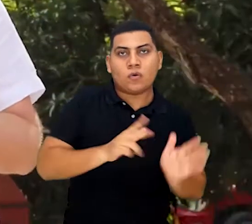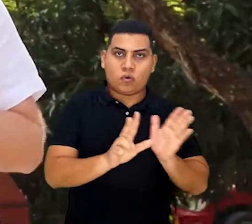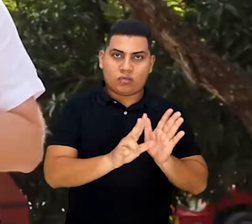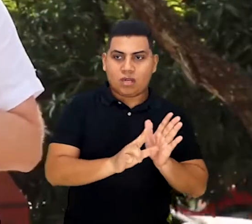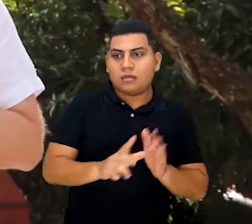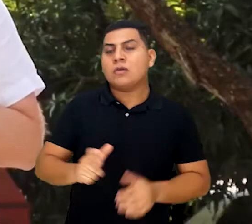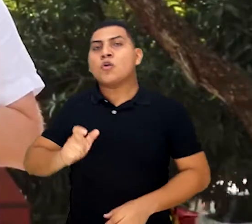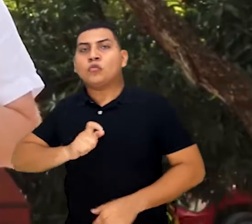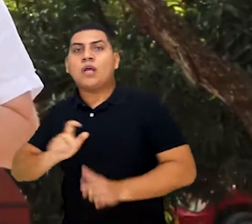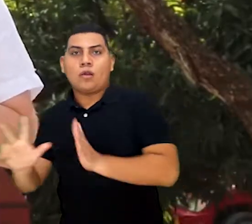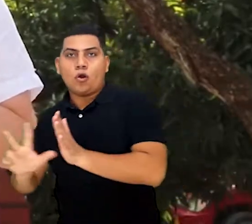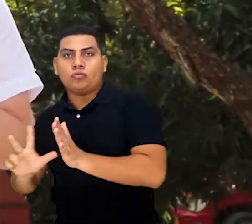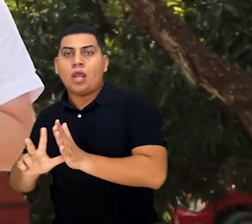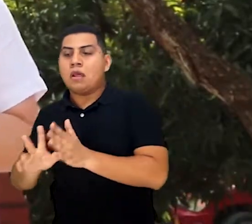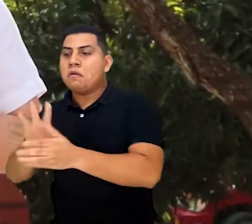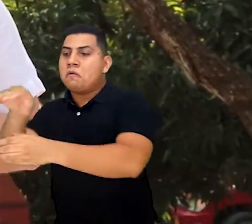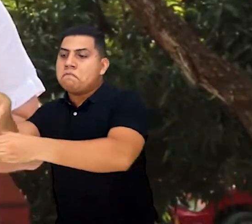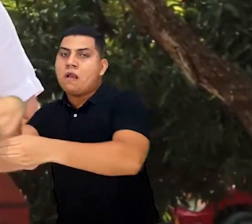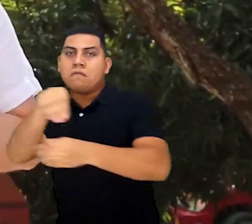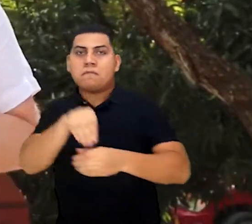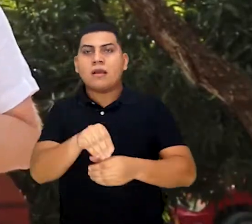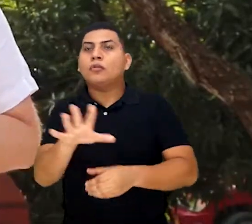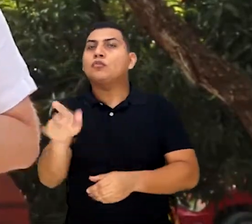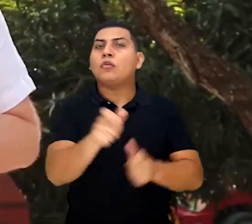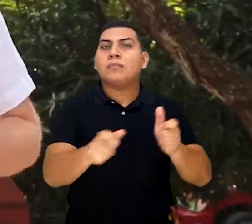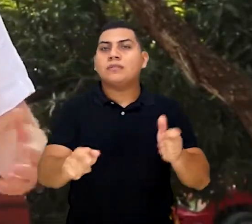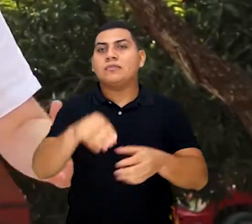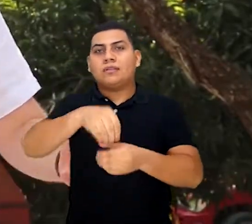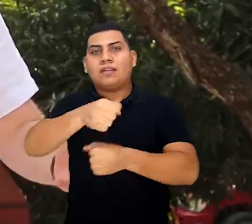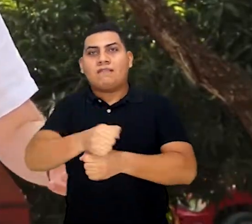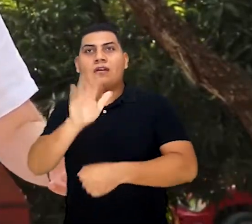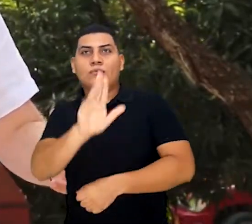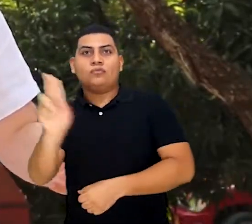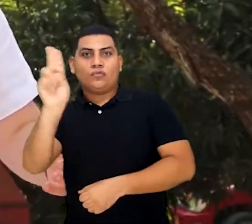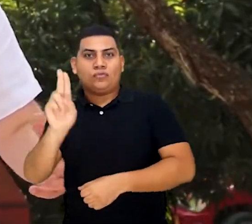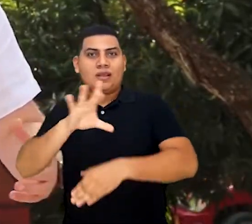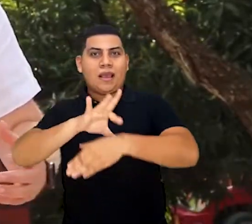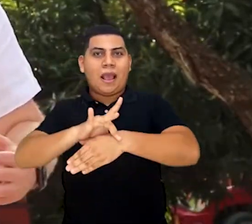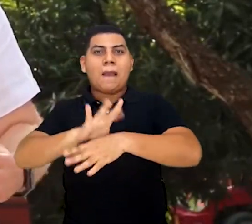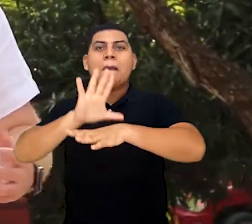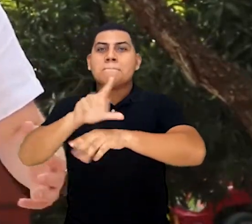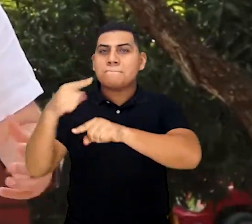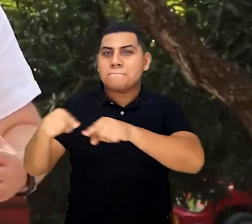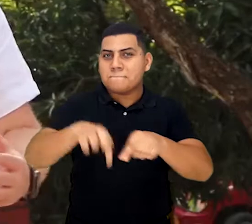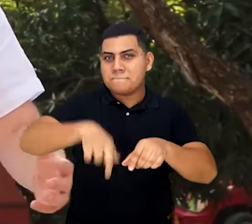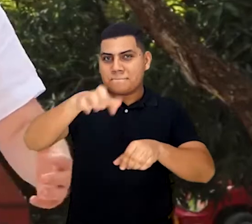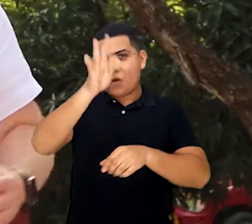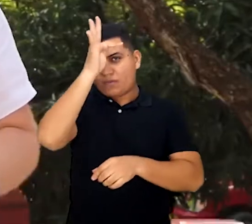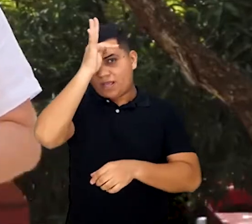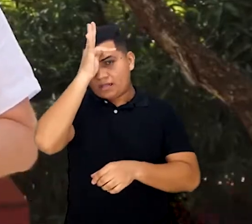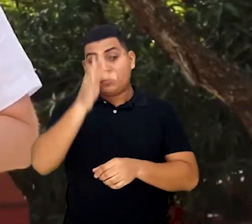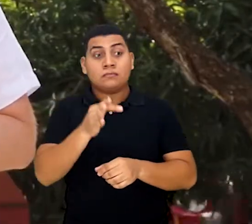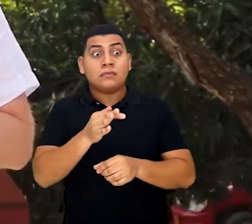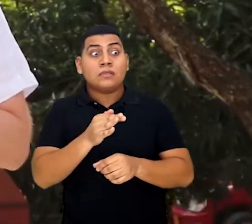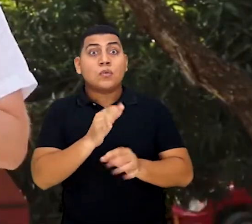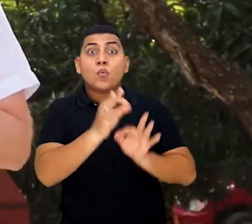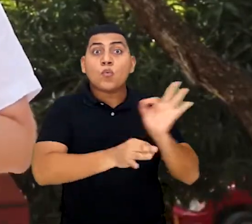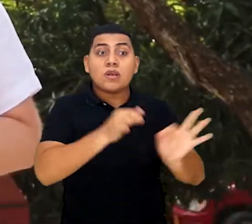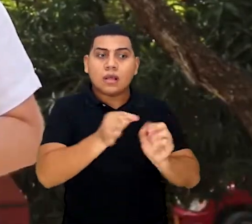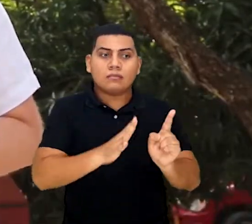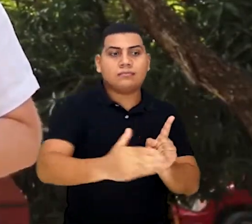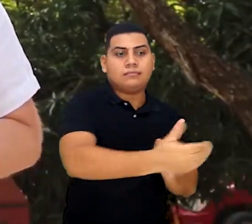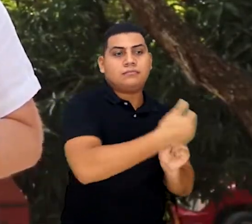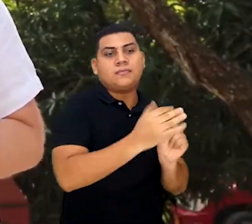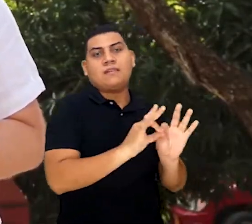Cincelejo y en Corozal para todo el personal médico de nuestro departamento que está exponiendo su vida y su salud y la de su familia con